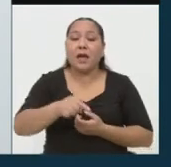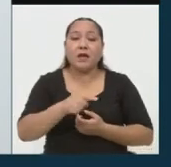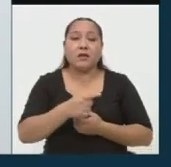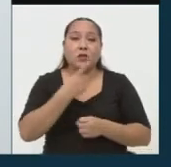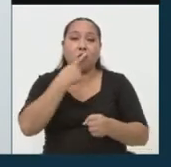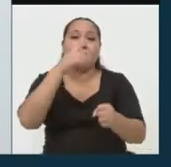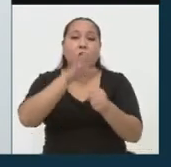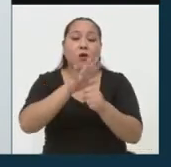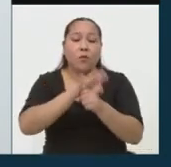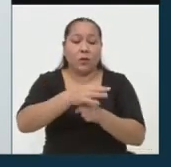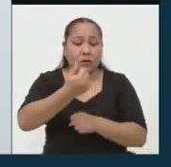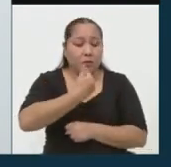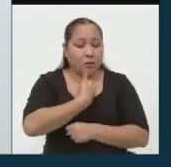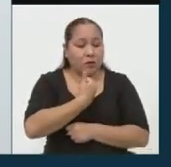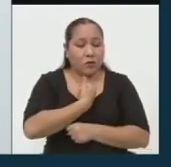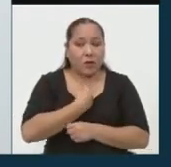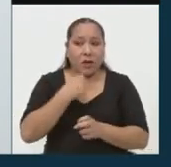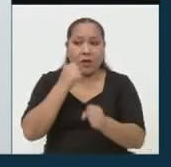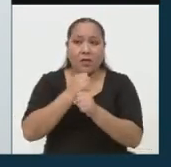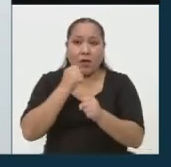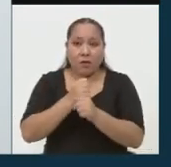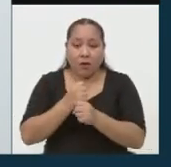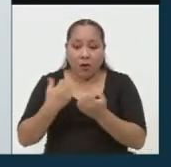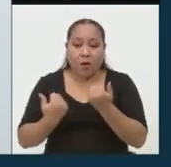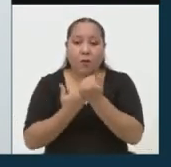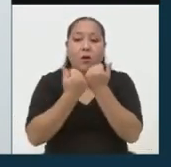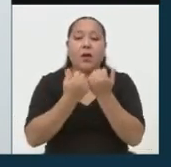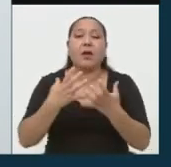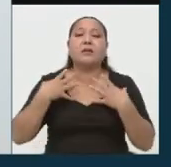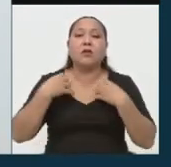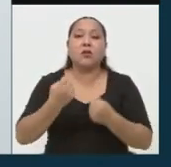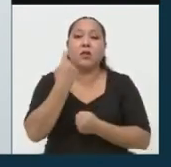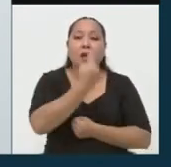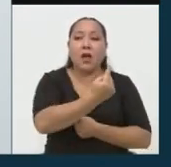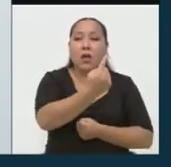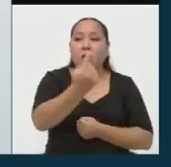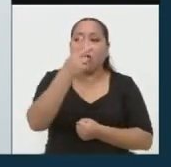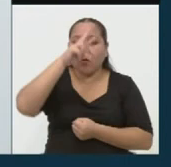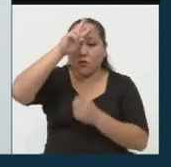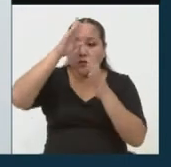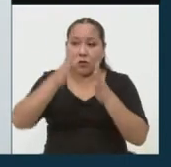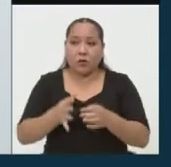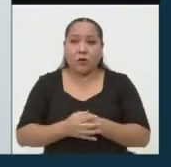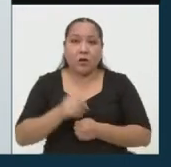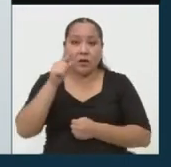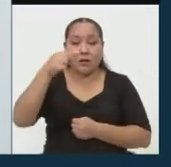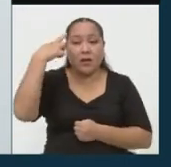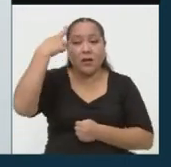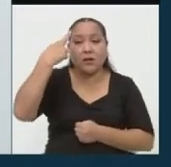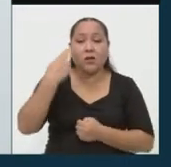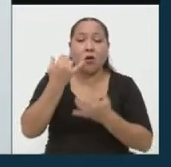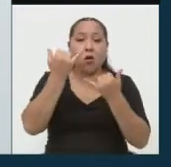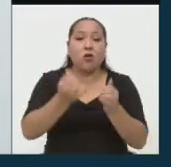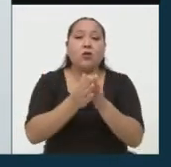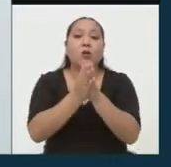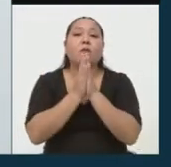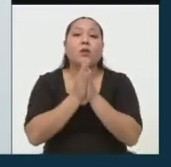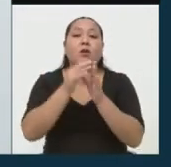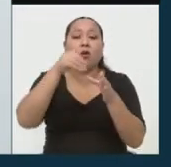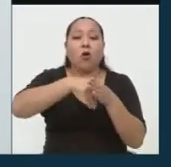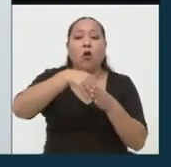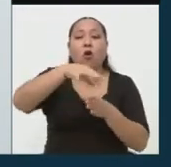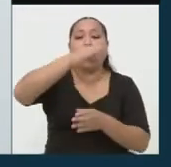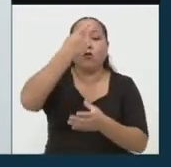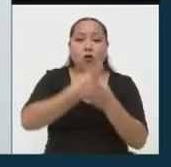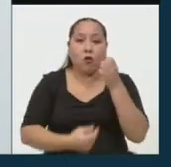compromiso personal el trabajar por la salud de todos y cada uno de los peruanos. Por eso hoy te pido un voto de